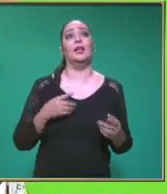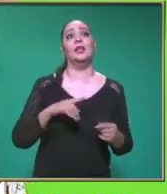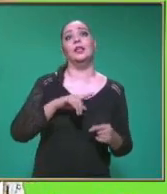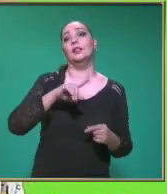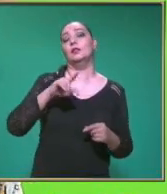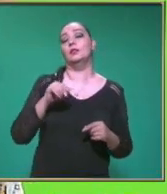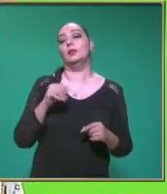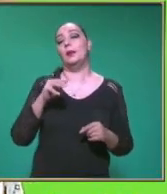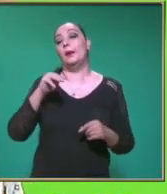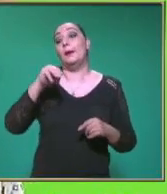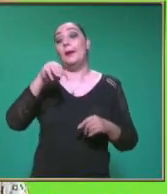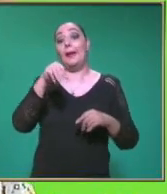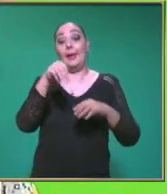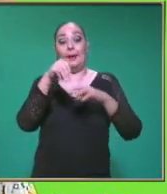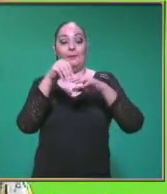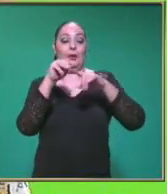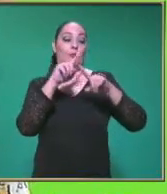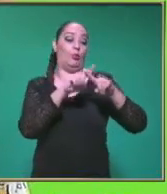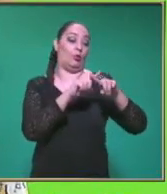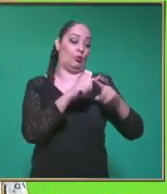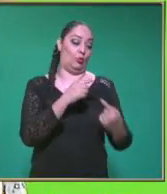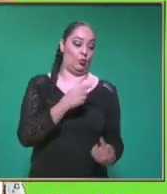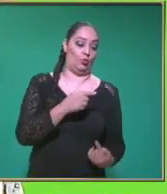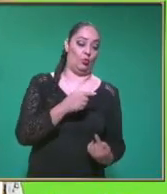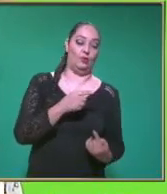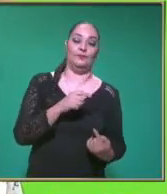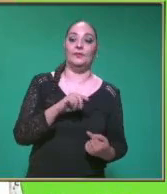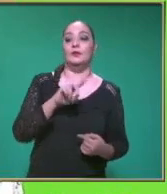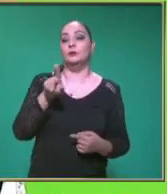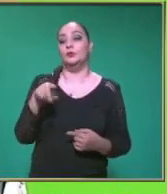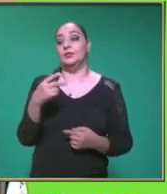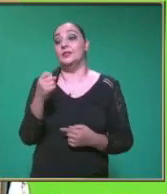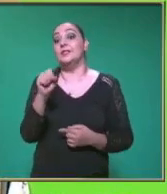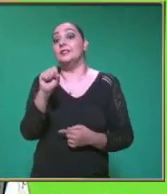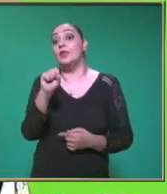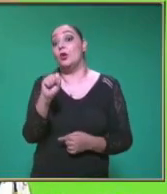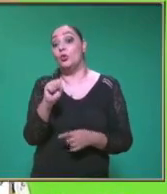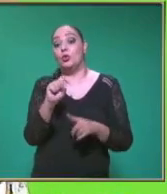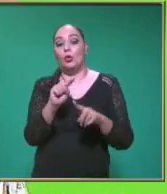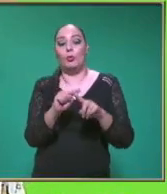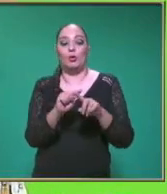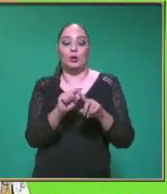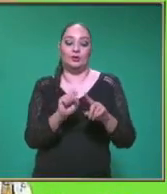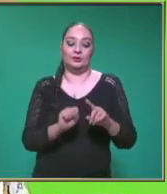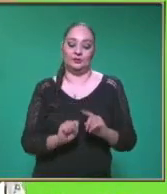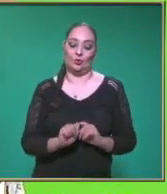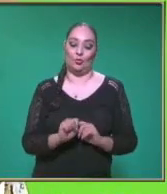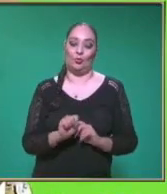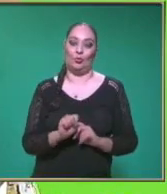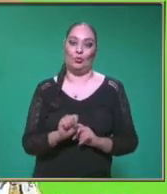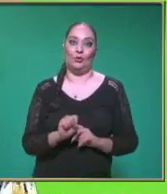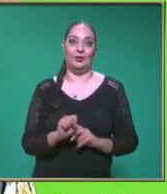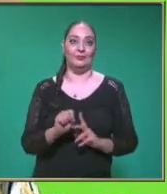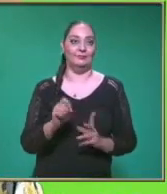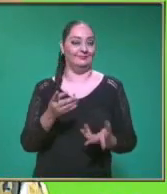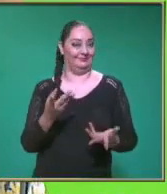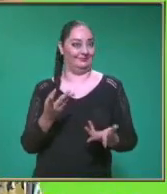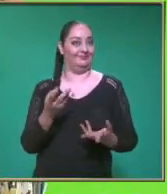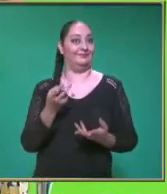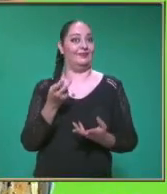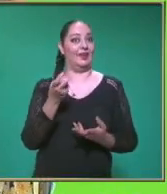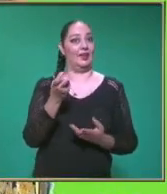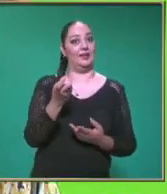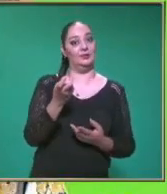Metro por uno Y segundo por segundo ¿Verdad maestro? Exactamente Que bueno Estamos